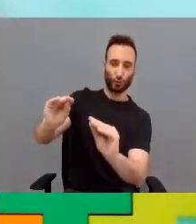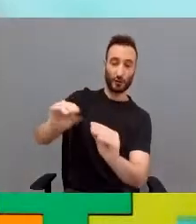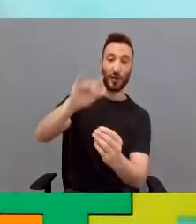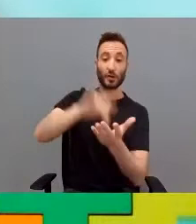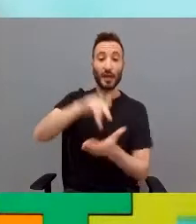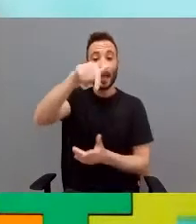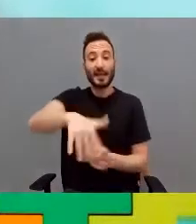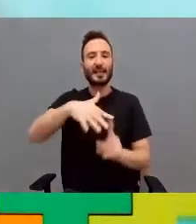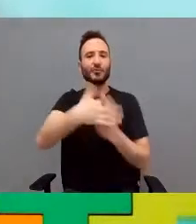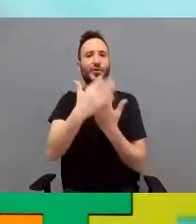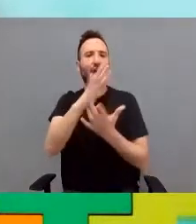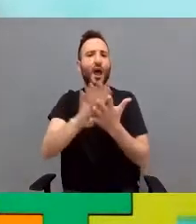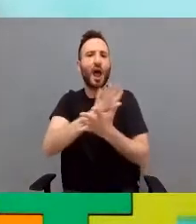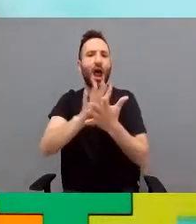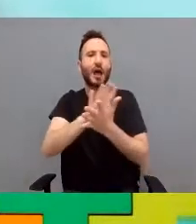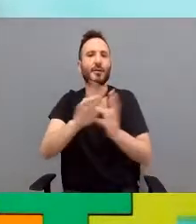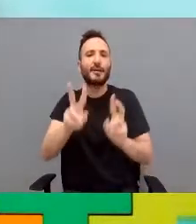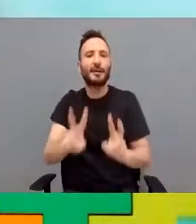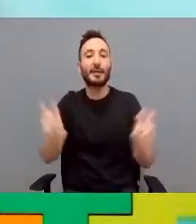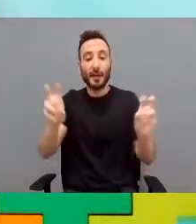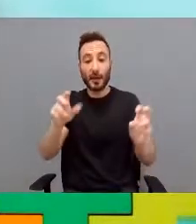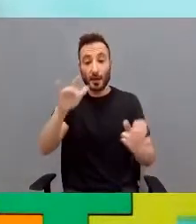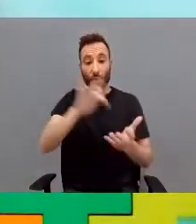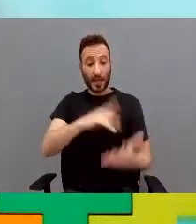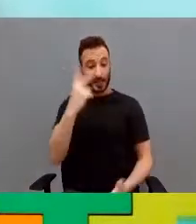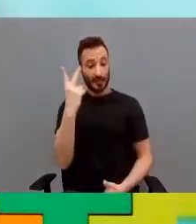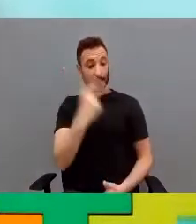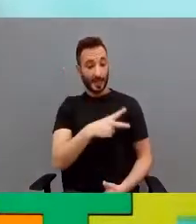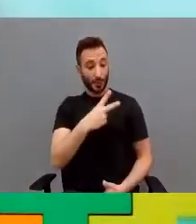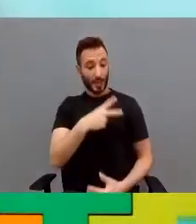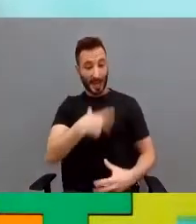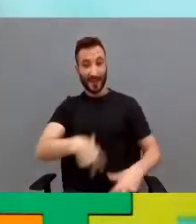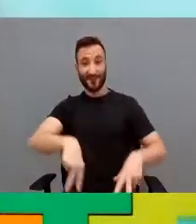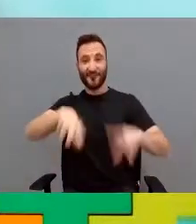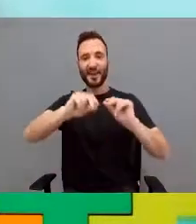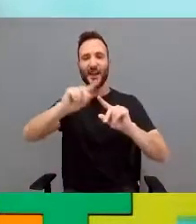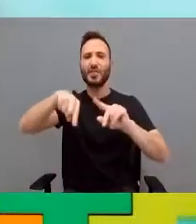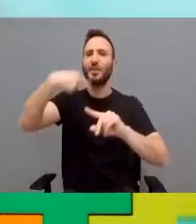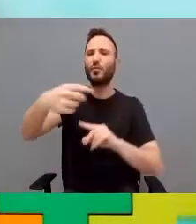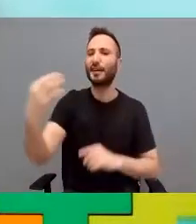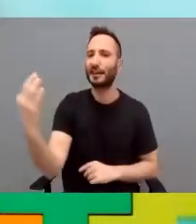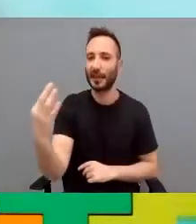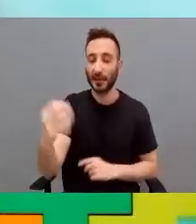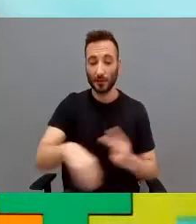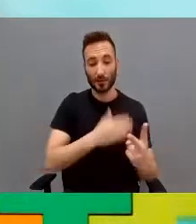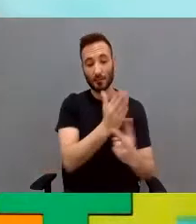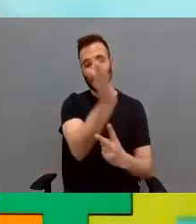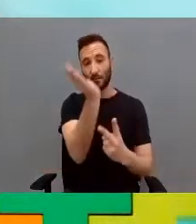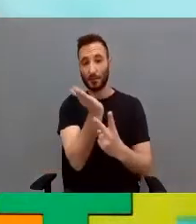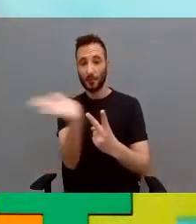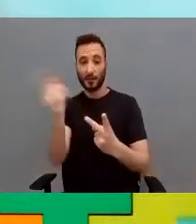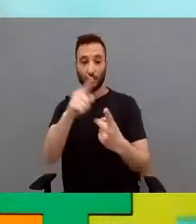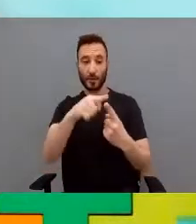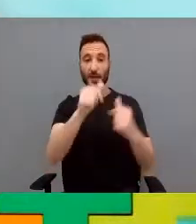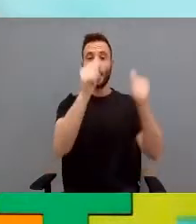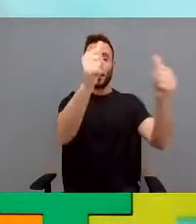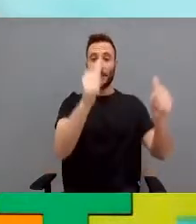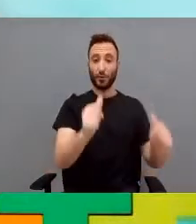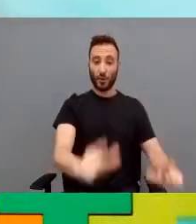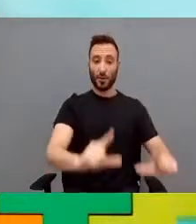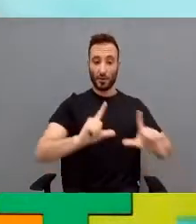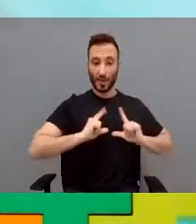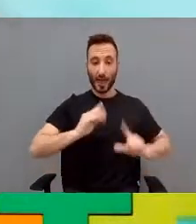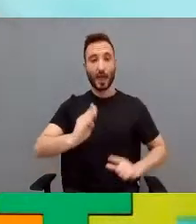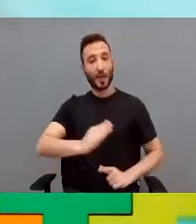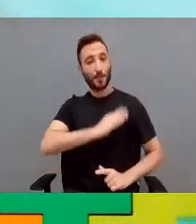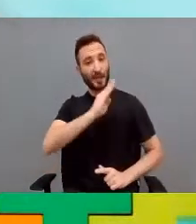trataba de hablar sobre qué sucedía cuando los chicos acababan la ESO. Había dos posibilidades, o bien que titulaban o bien y pasaban a